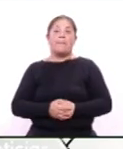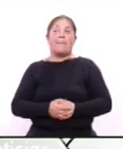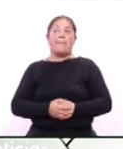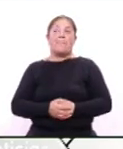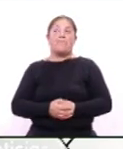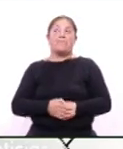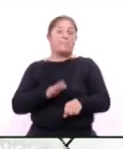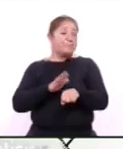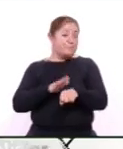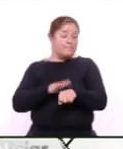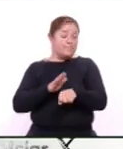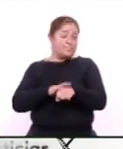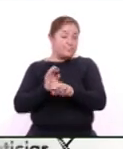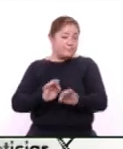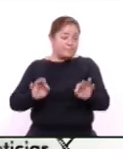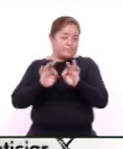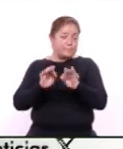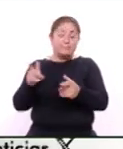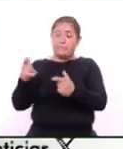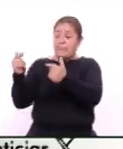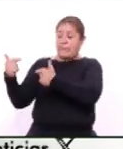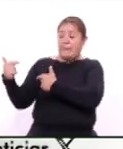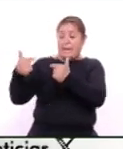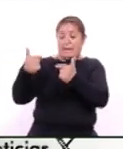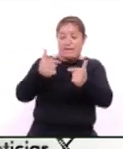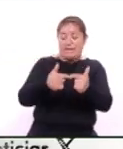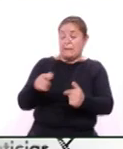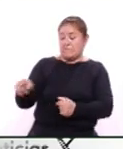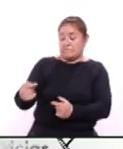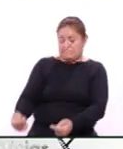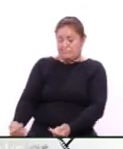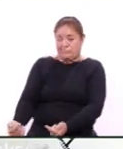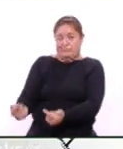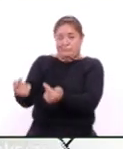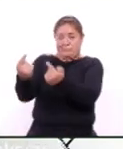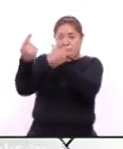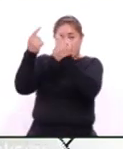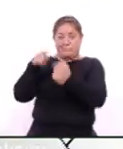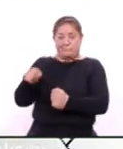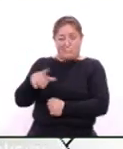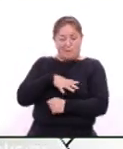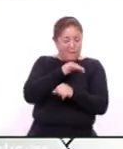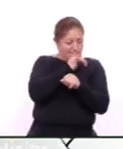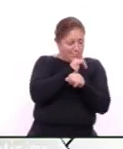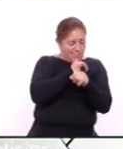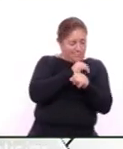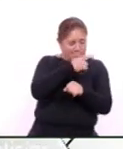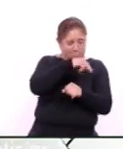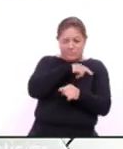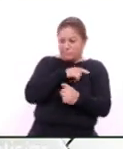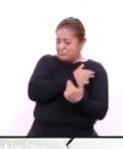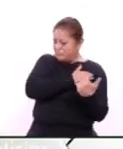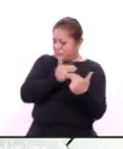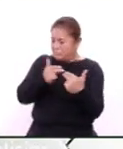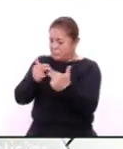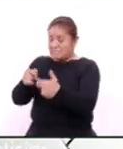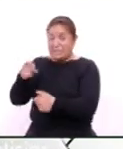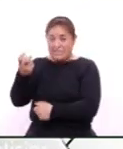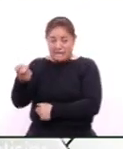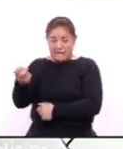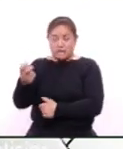lo que más nos importa es que las nuevas generaciones tenemos uno de los investigadores Donovan las nuevas generaciones